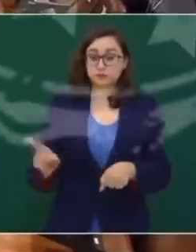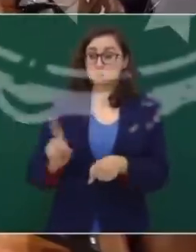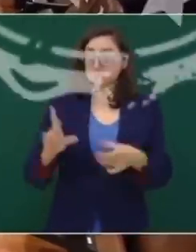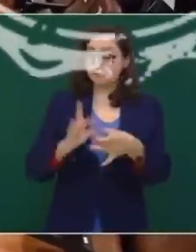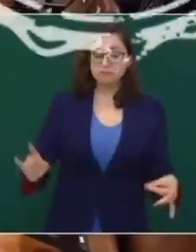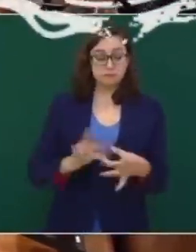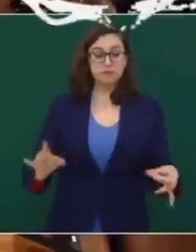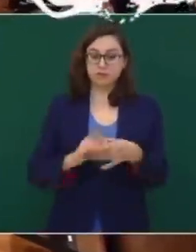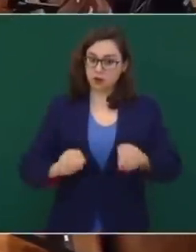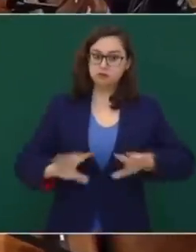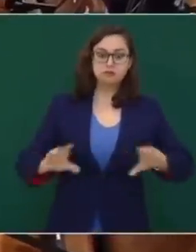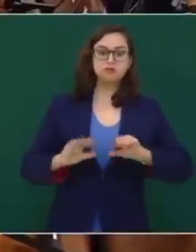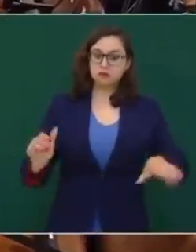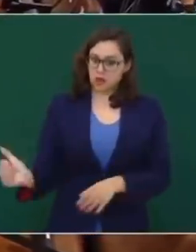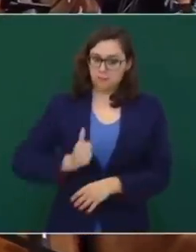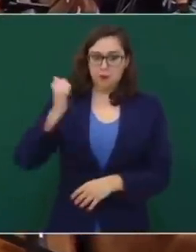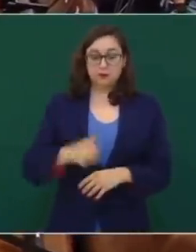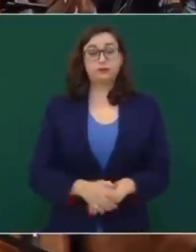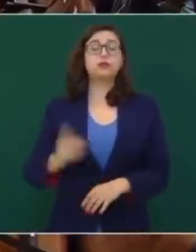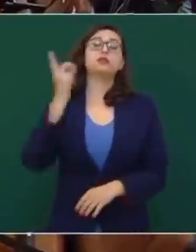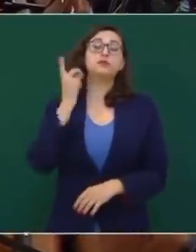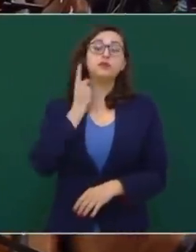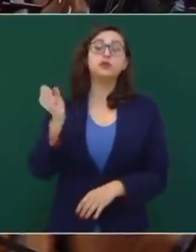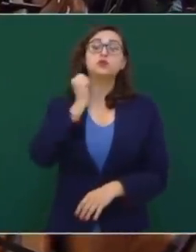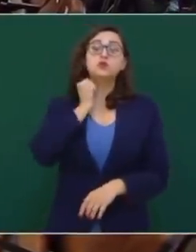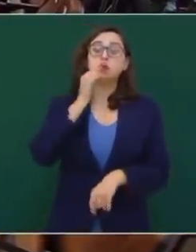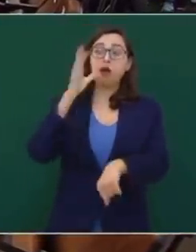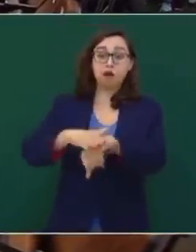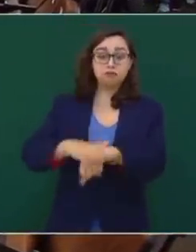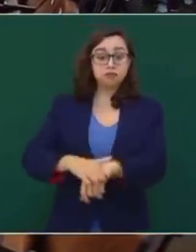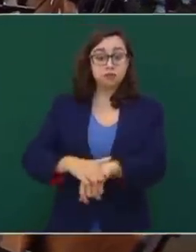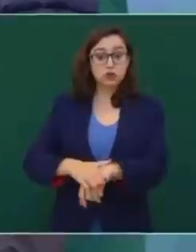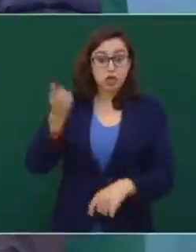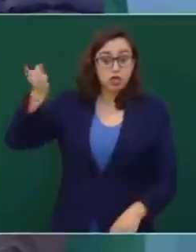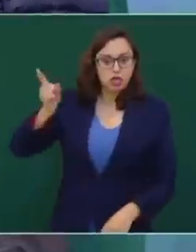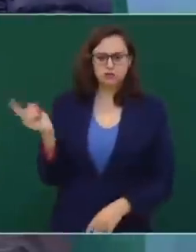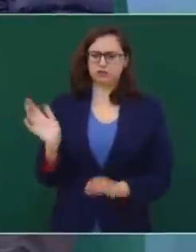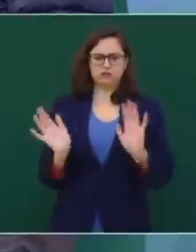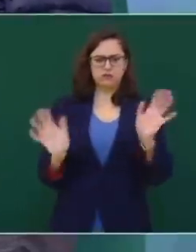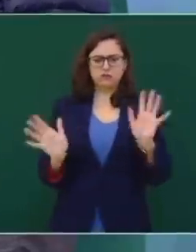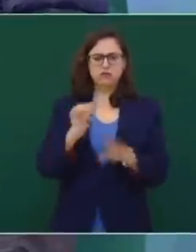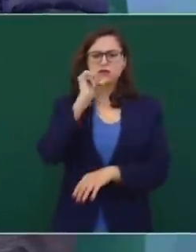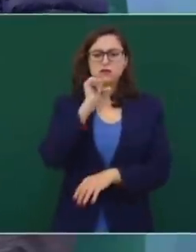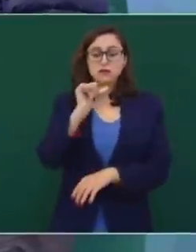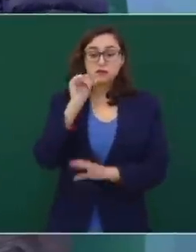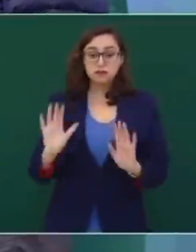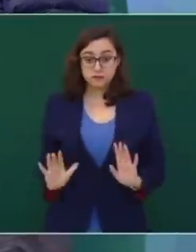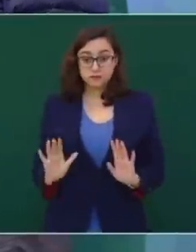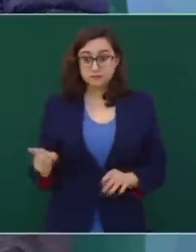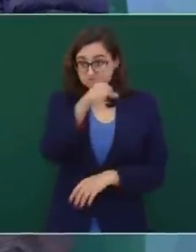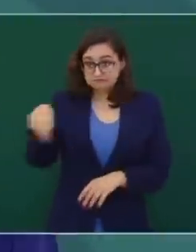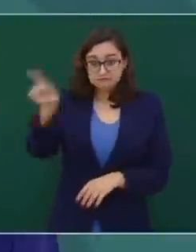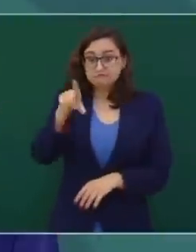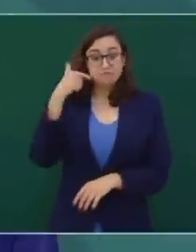Y de una vez, les digo a los legisladores, no es amenaza ni mucho menos advertencia, nada más que no va haber anonimato.